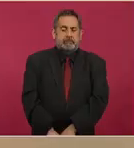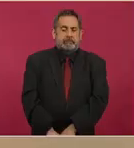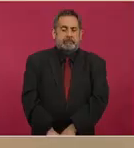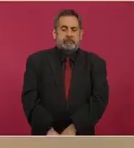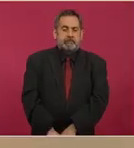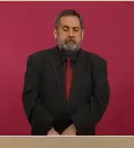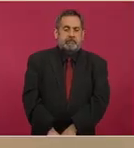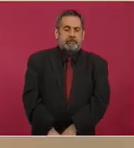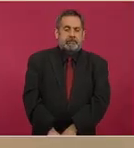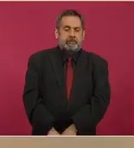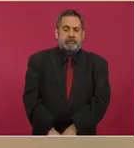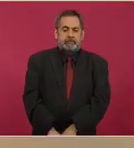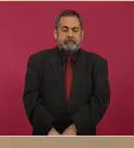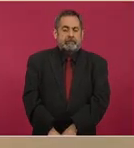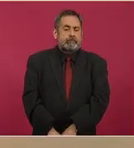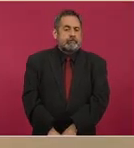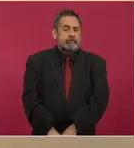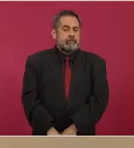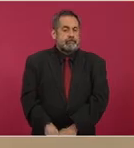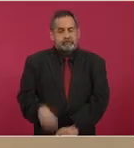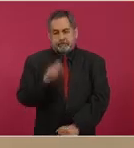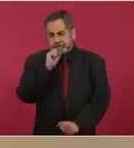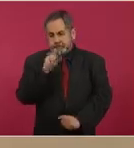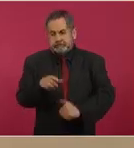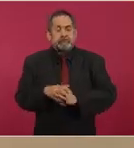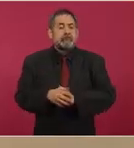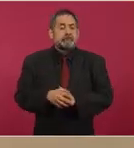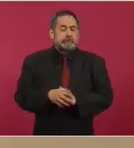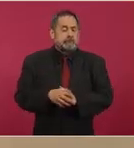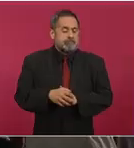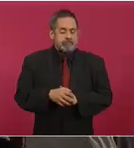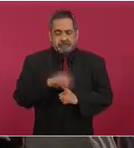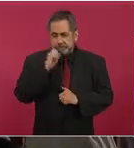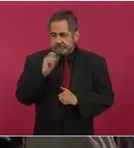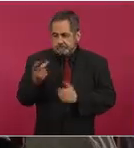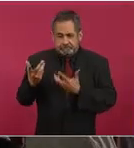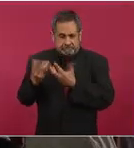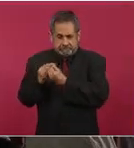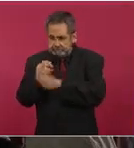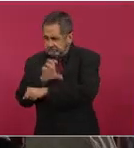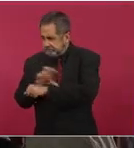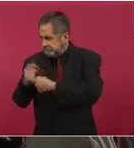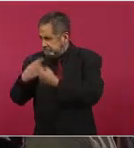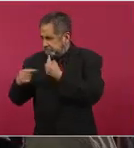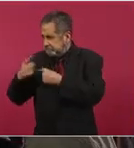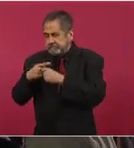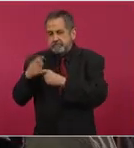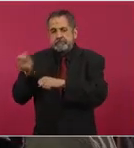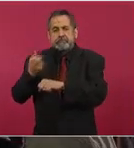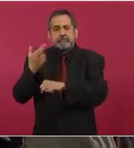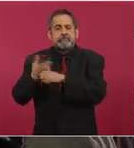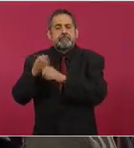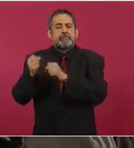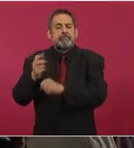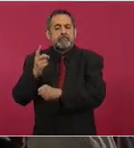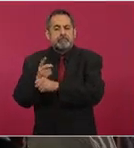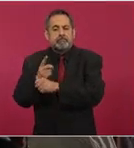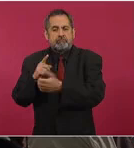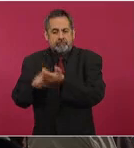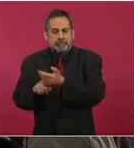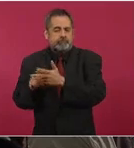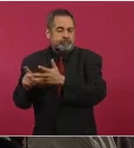Siguiente. También en la misma dinámica de coordinación de la Secretaría de Seguridad a través de la Coordinación